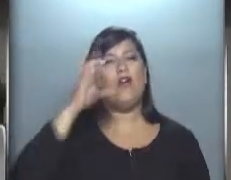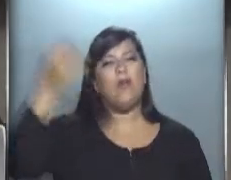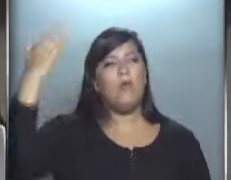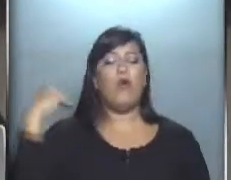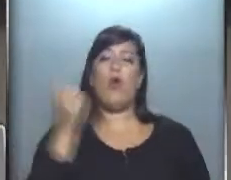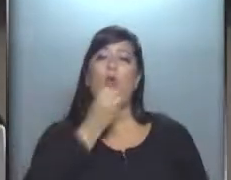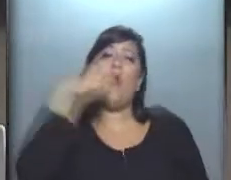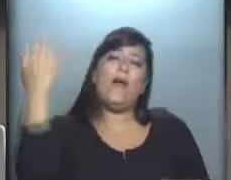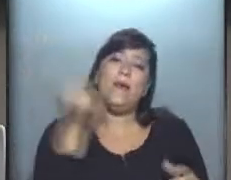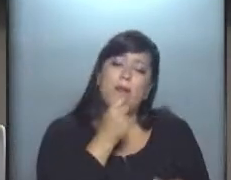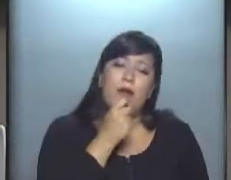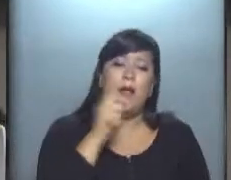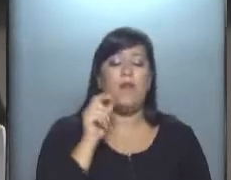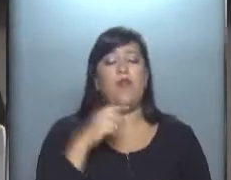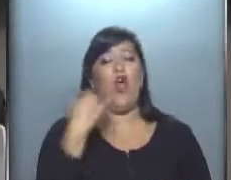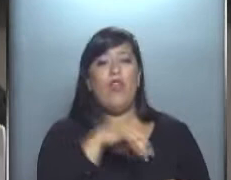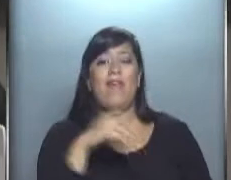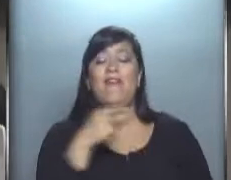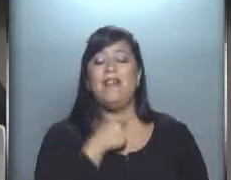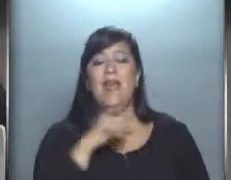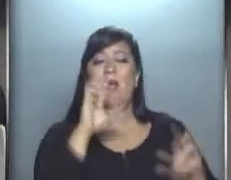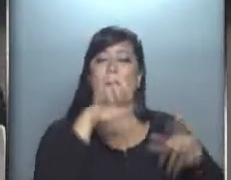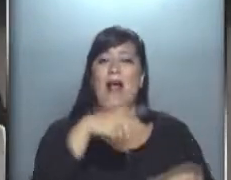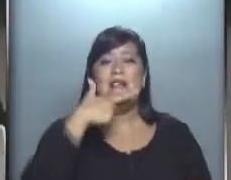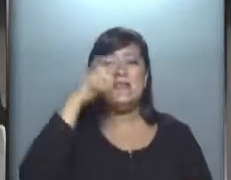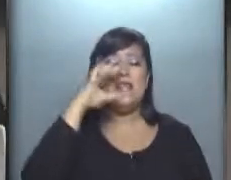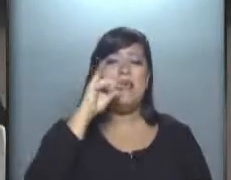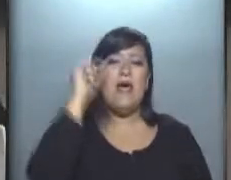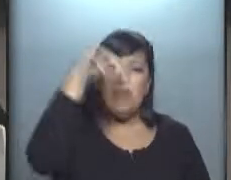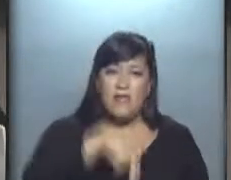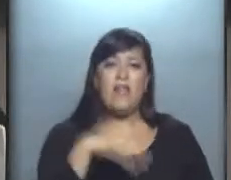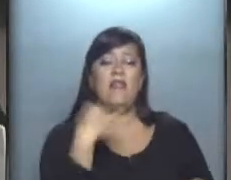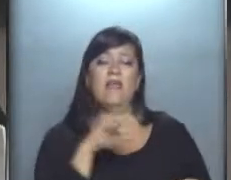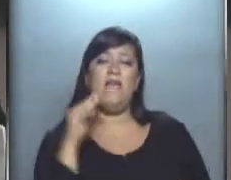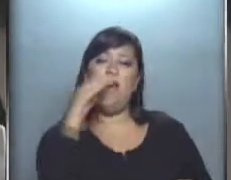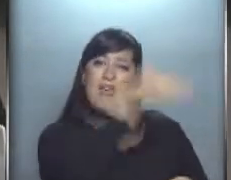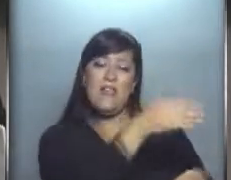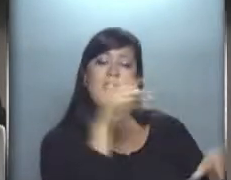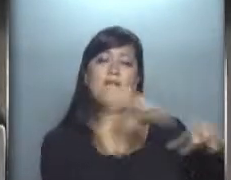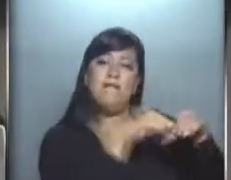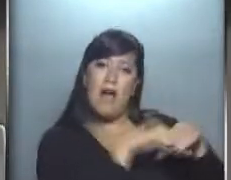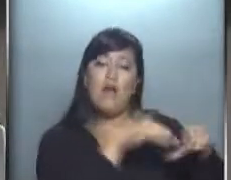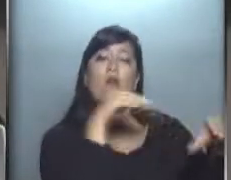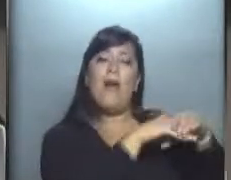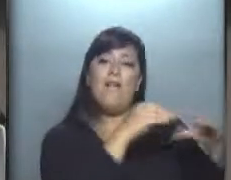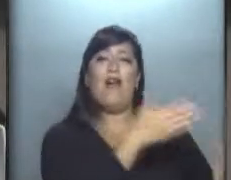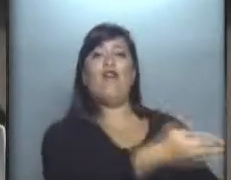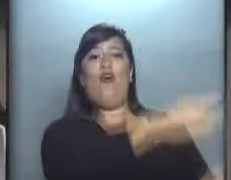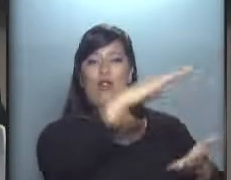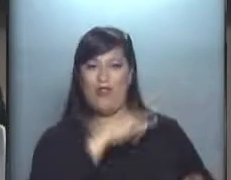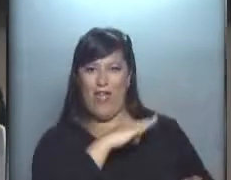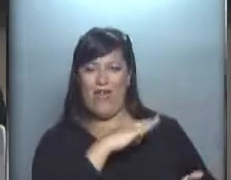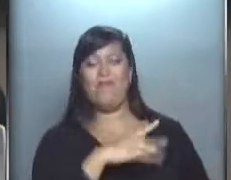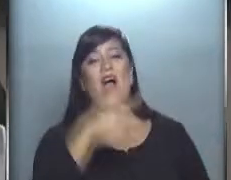quisiera acceder a los CEDIN tenía que ir a un banco para suscribirlo, para poder anotarse y que le entregaran los CEDIN. Bueno, esto